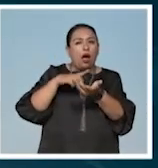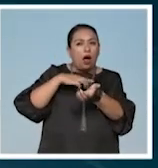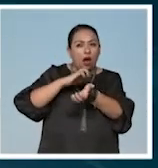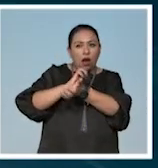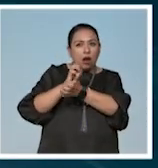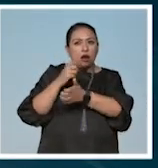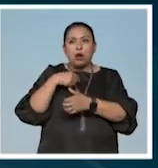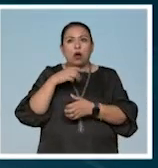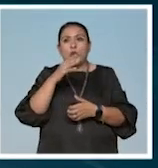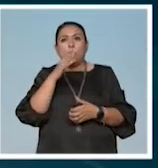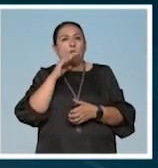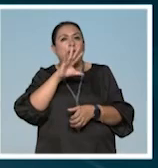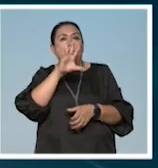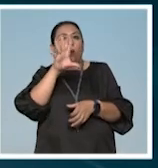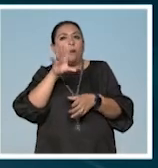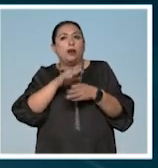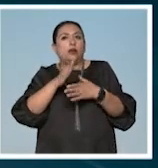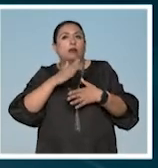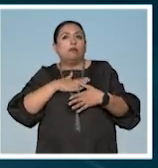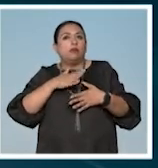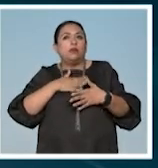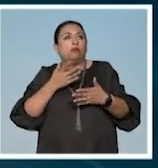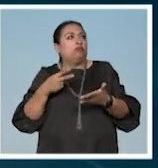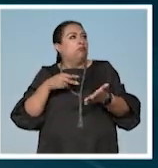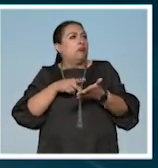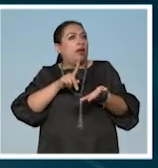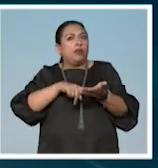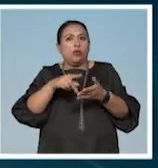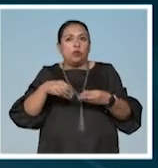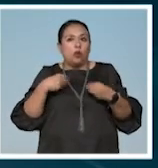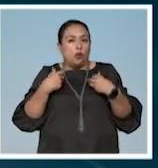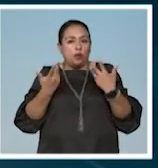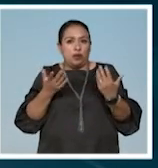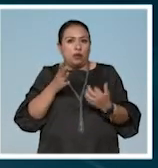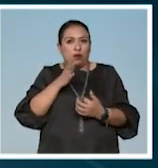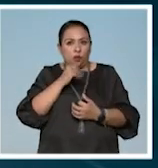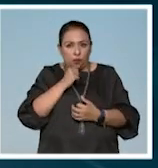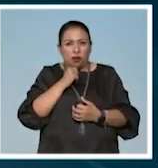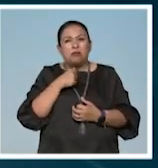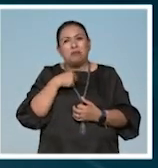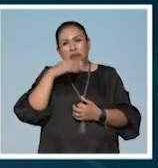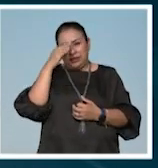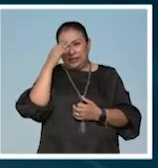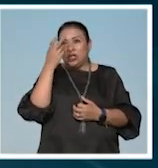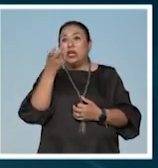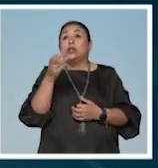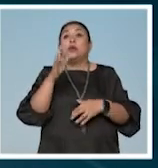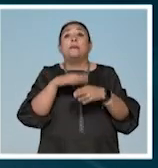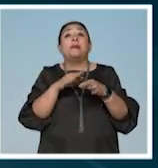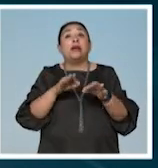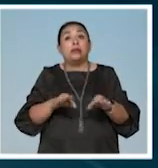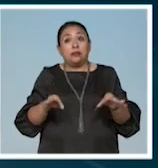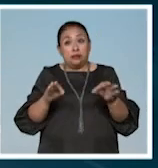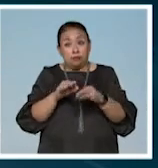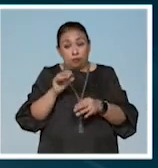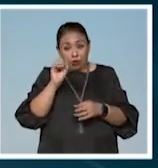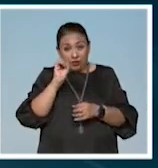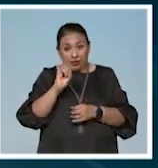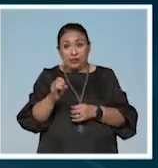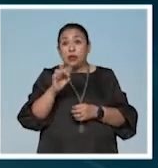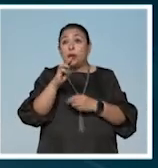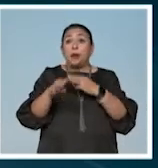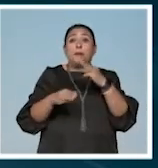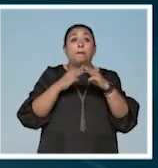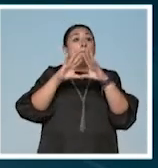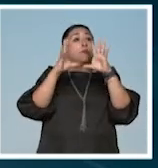hacen que no puedas ejercer plenamente tu simple estar en la vida. Que creo que eso es lo más importante en un